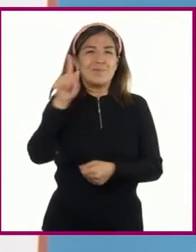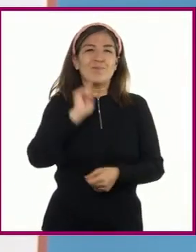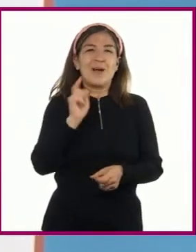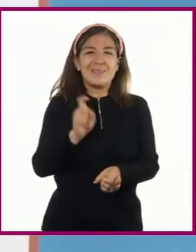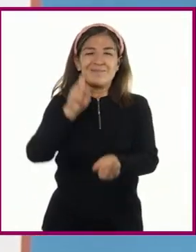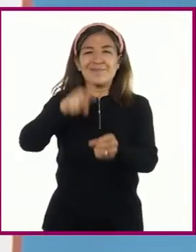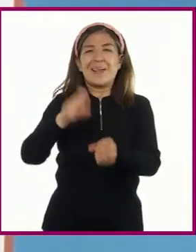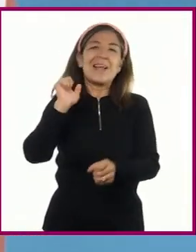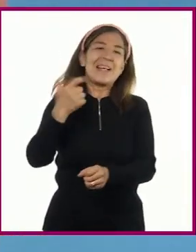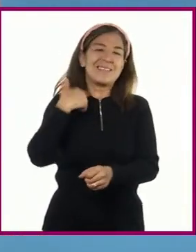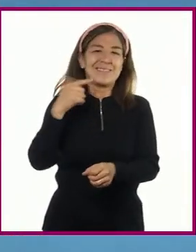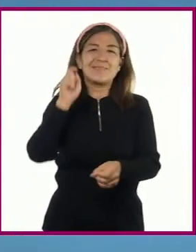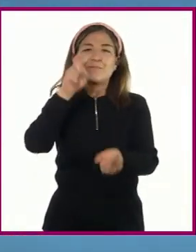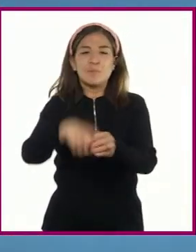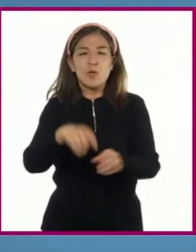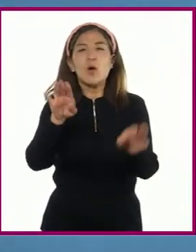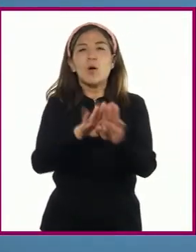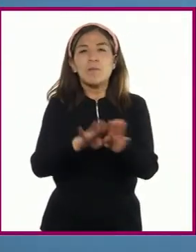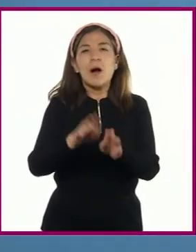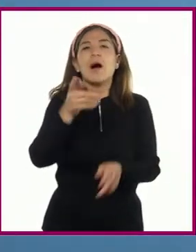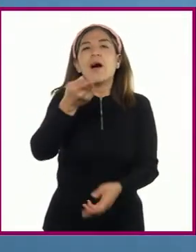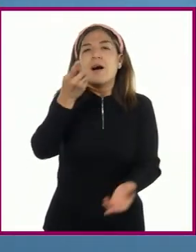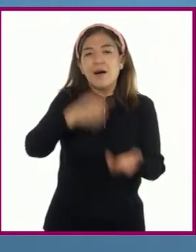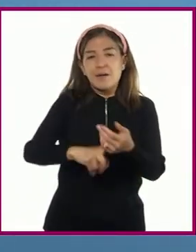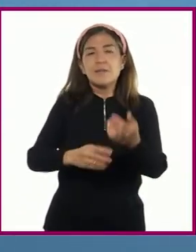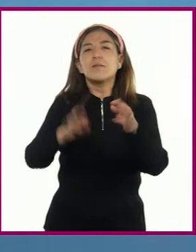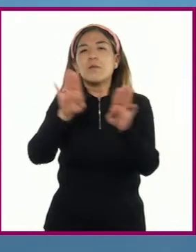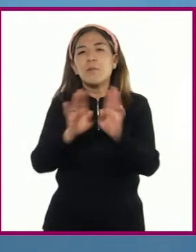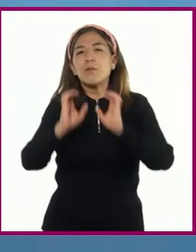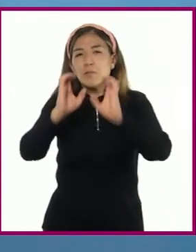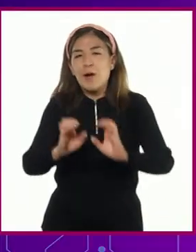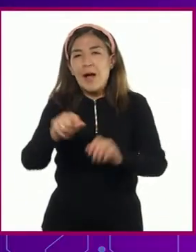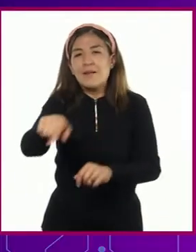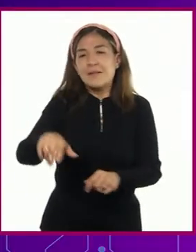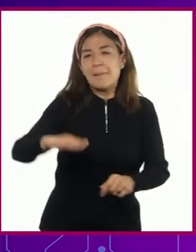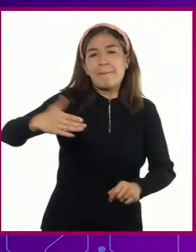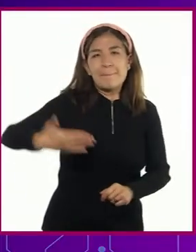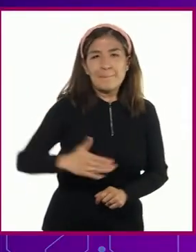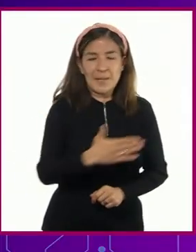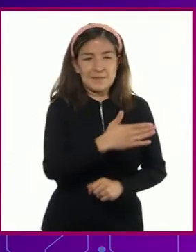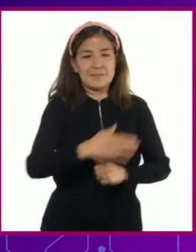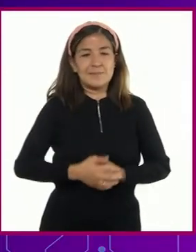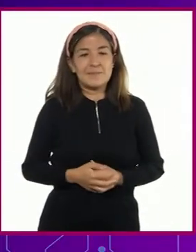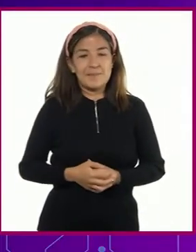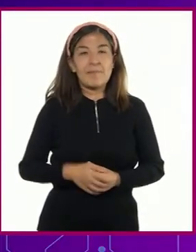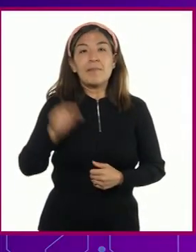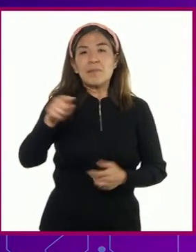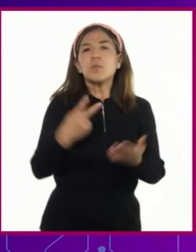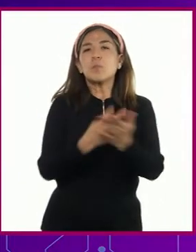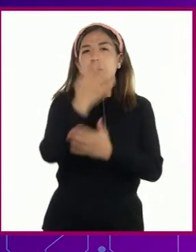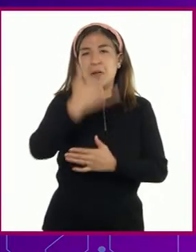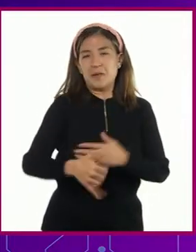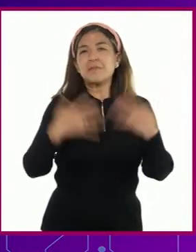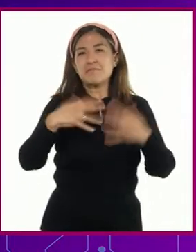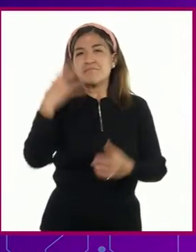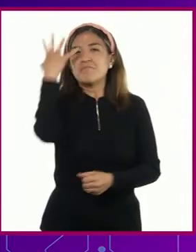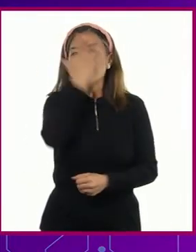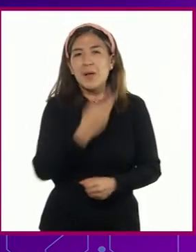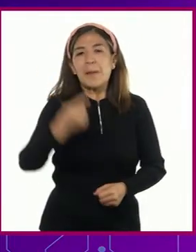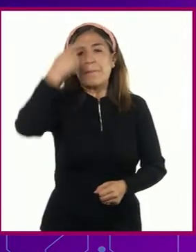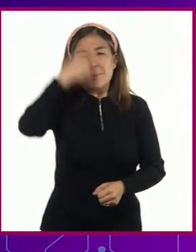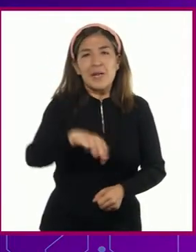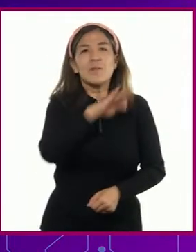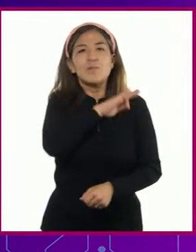está cultivando peces en los estanques de una finca arrendada. Este es un proyecto muy bonito que nos ha